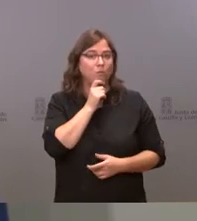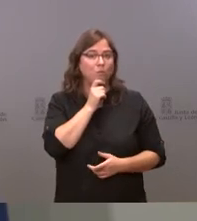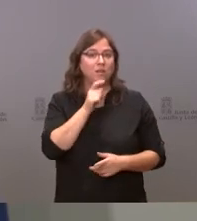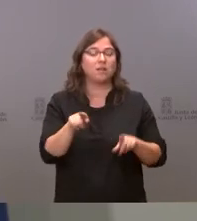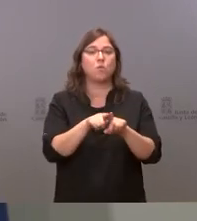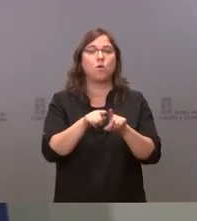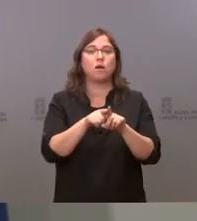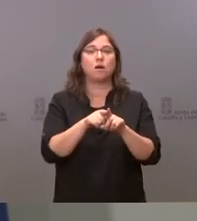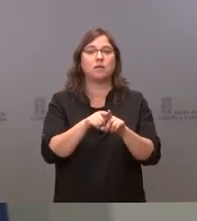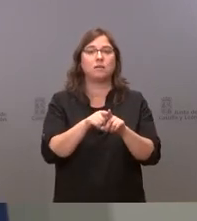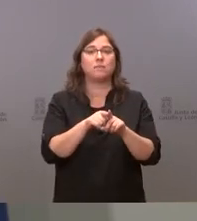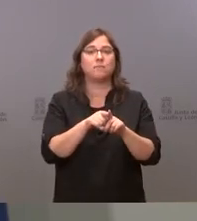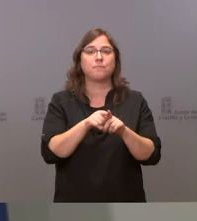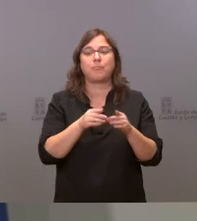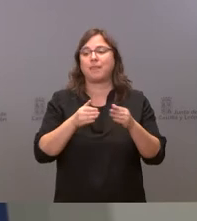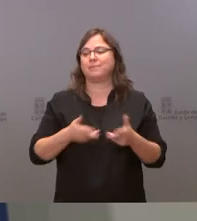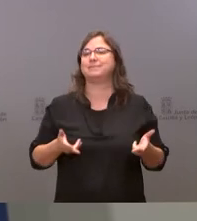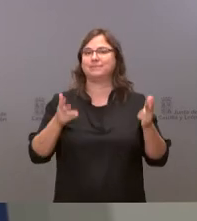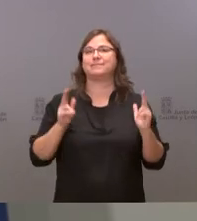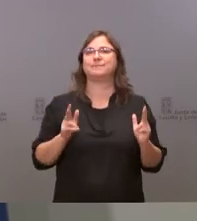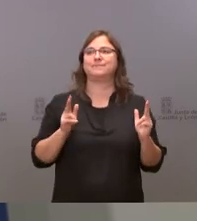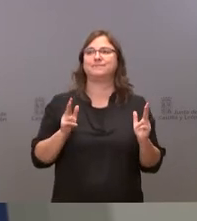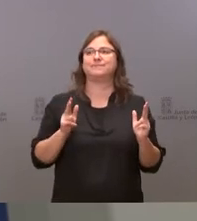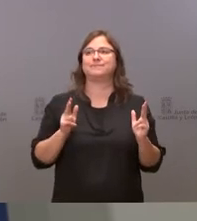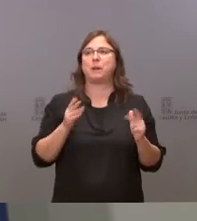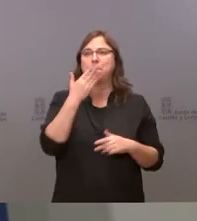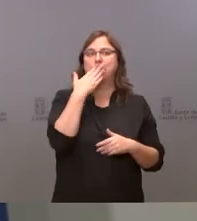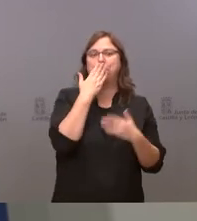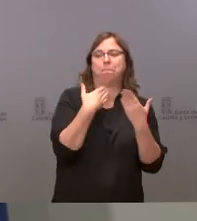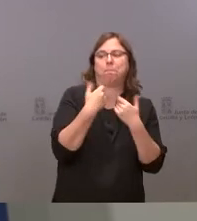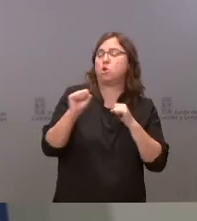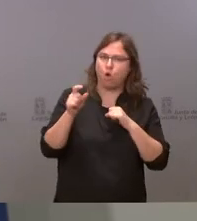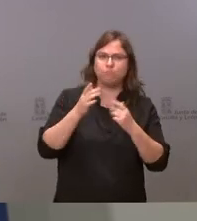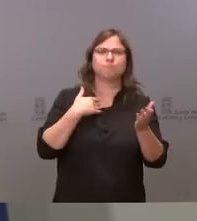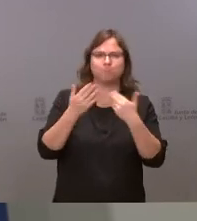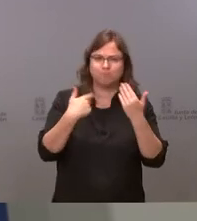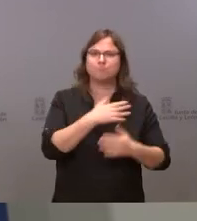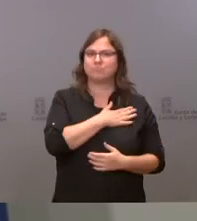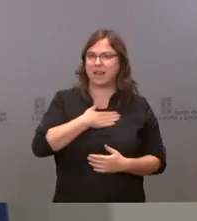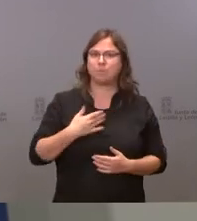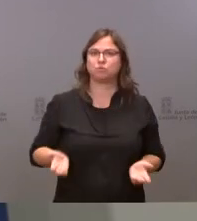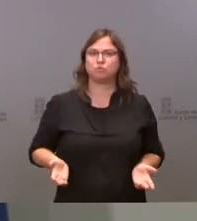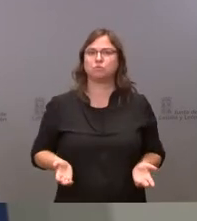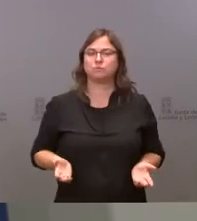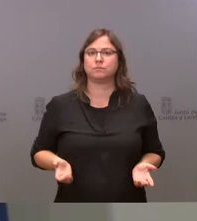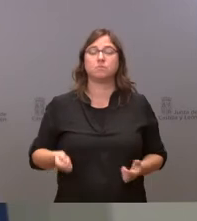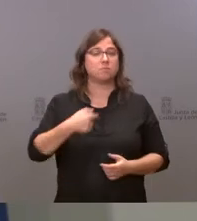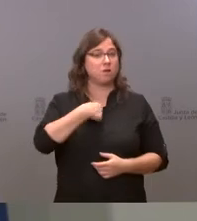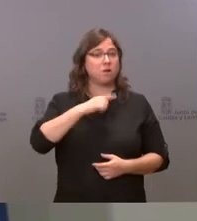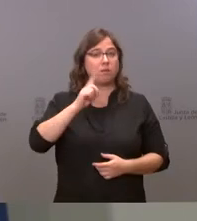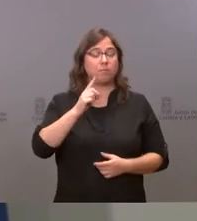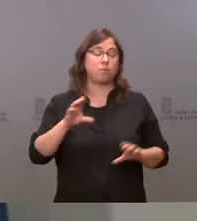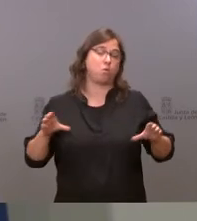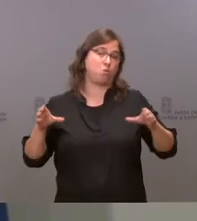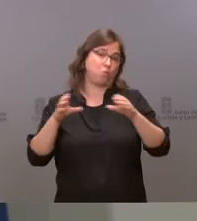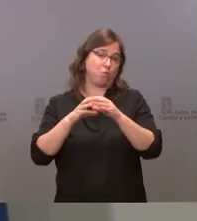sentándose en la esquina negándose a hablar con nadie la actitud del principal partido de la oposición de